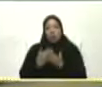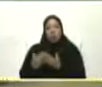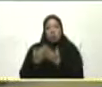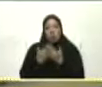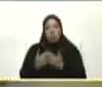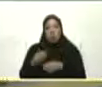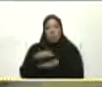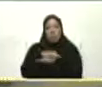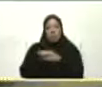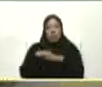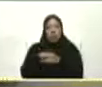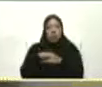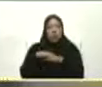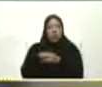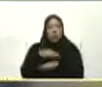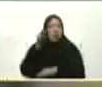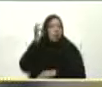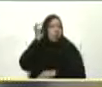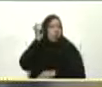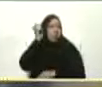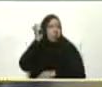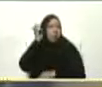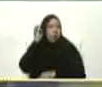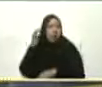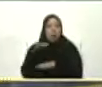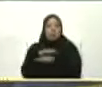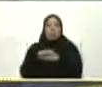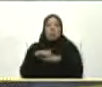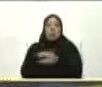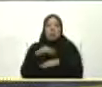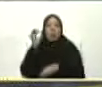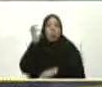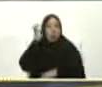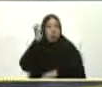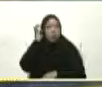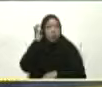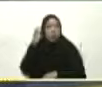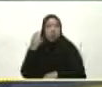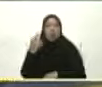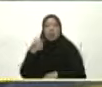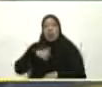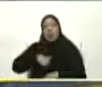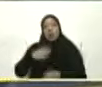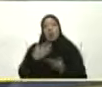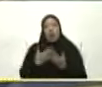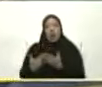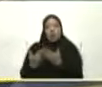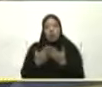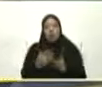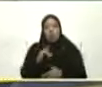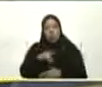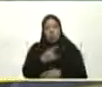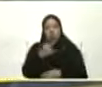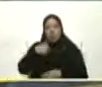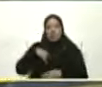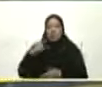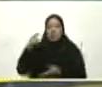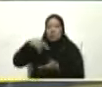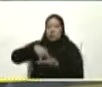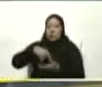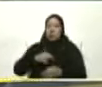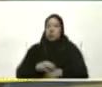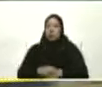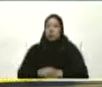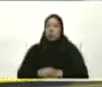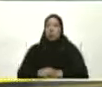Ministra De la mujer Del ministerio De la mujer Nuestra Dígame Alba Sí señor Alumna Es egresada De esta